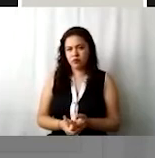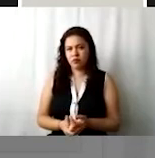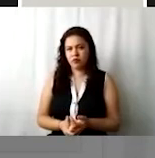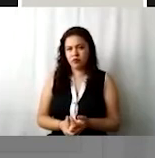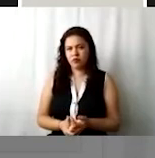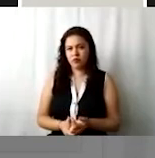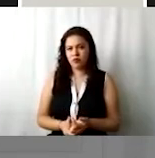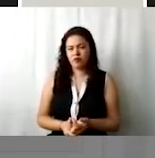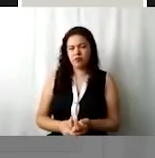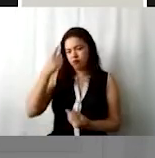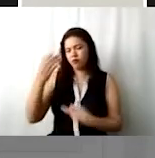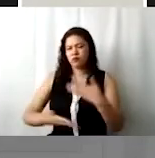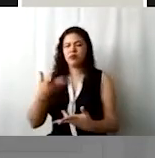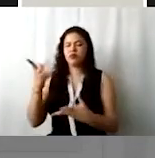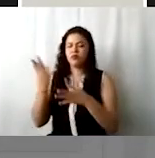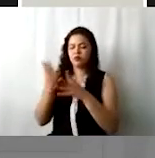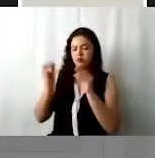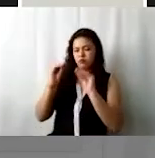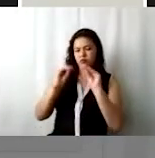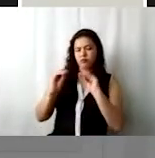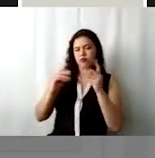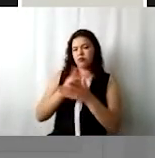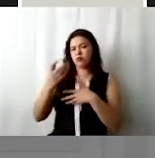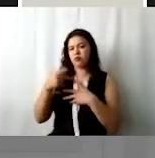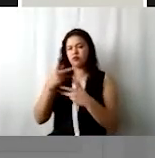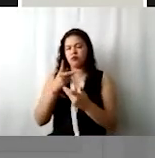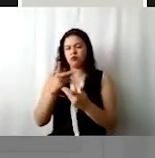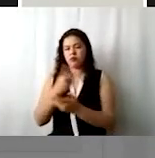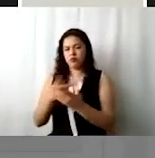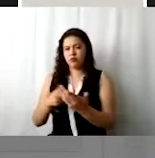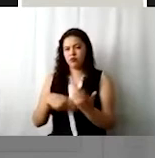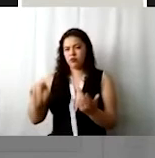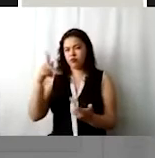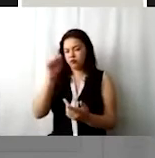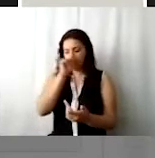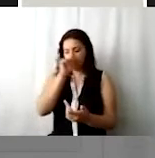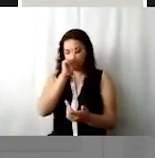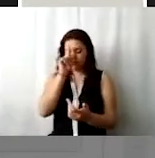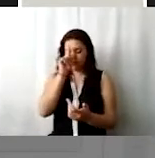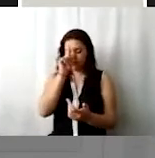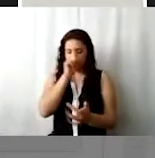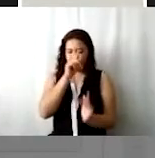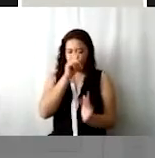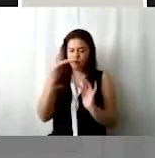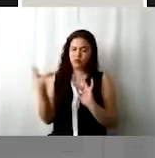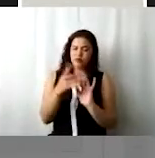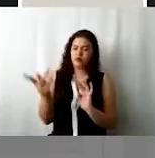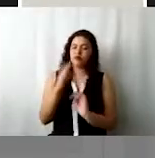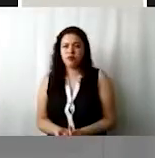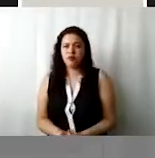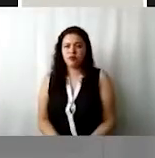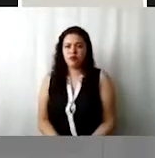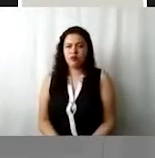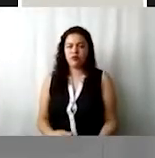sus proyectos o de su programa, pueden consultar a sus asesores directamente. ¿Ok? Aquí vamos a plantear la problemática,